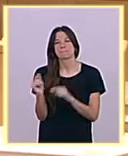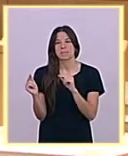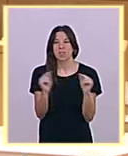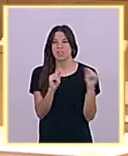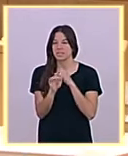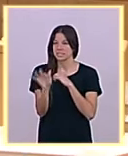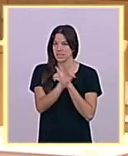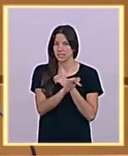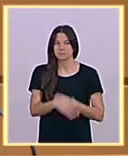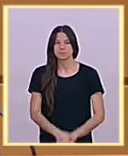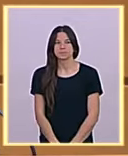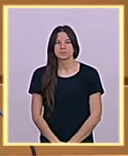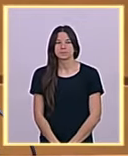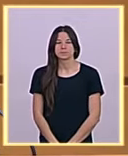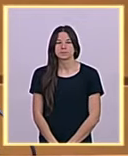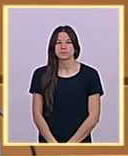va a pedir alguien la palabra en este momento no a seguir